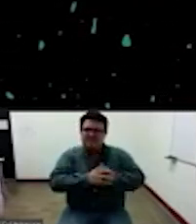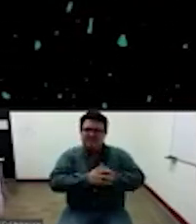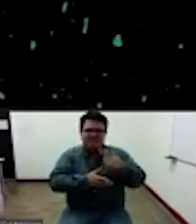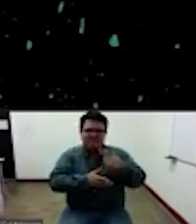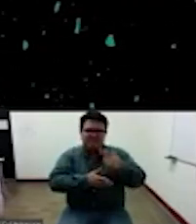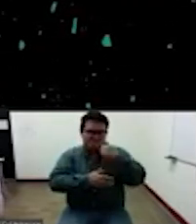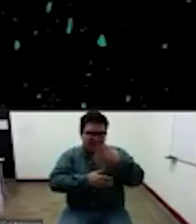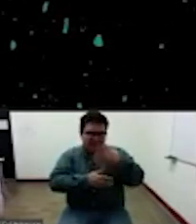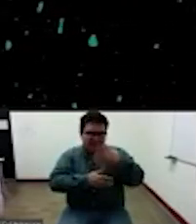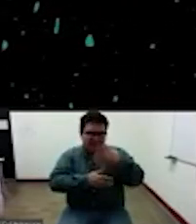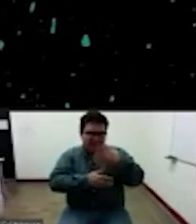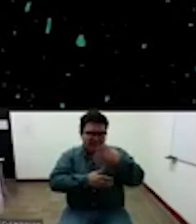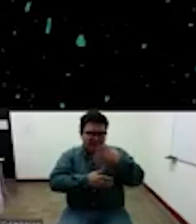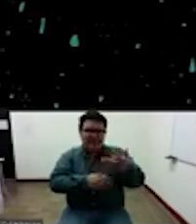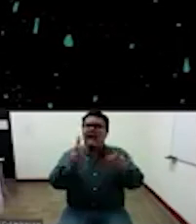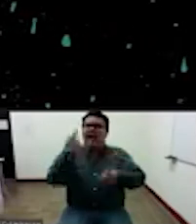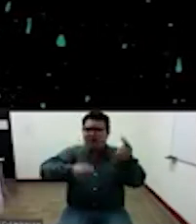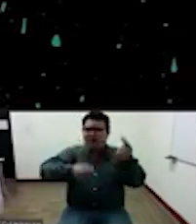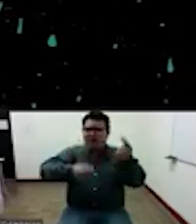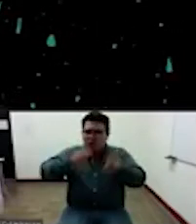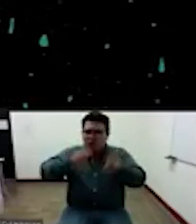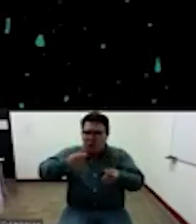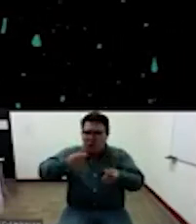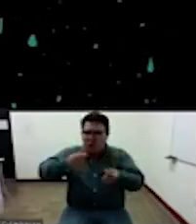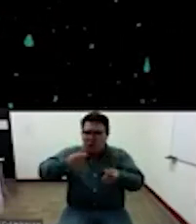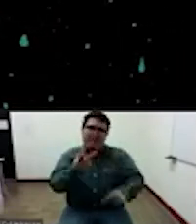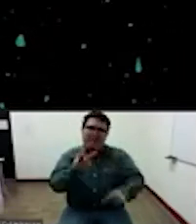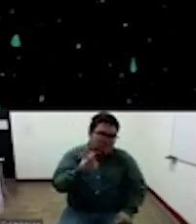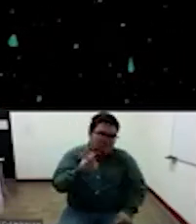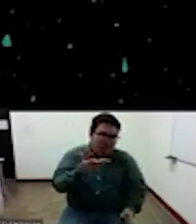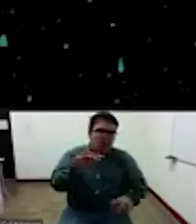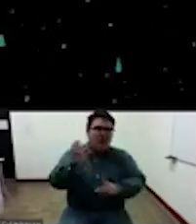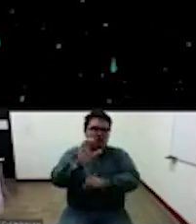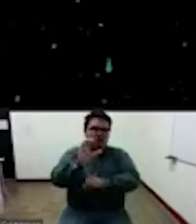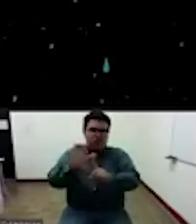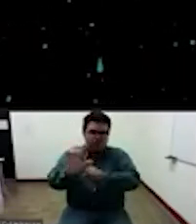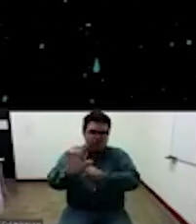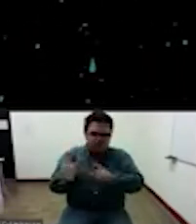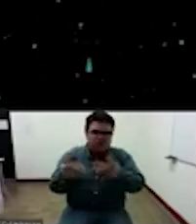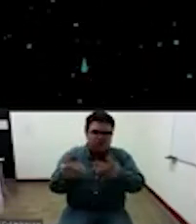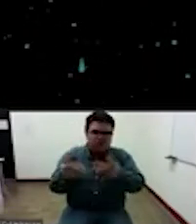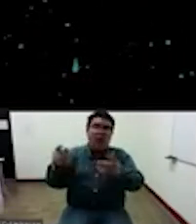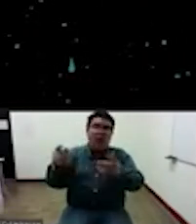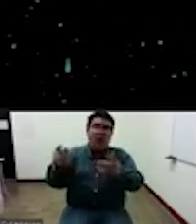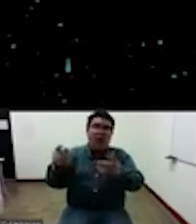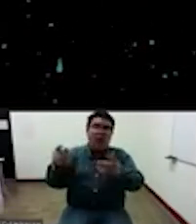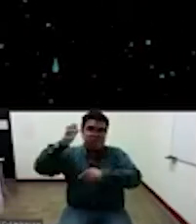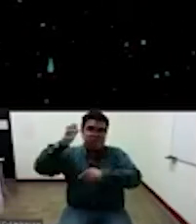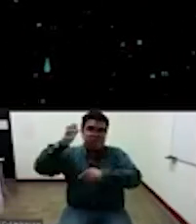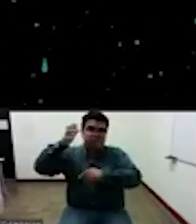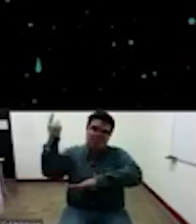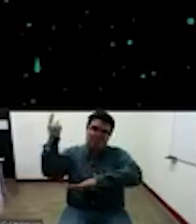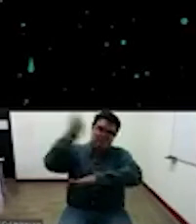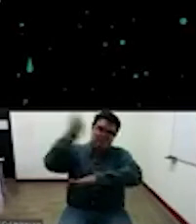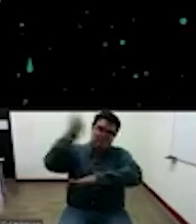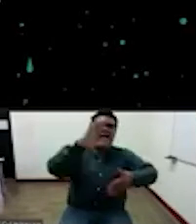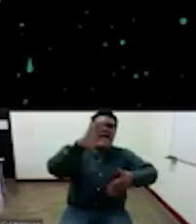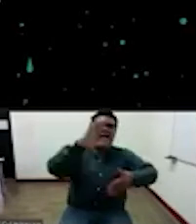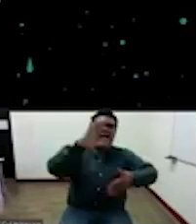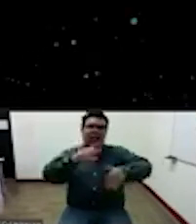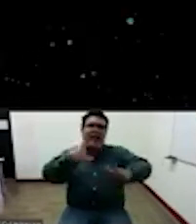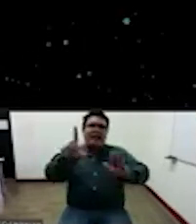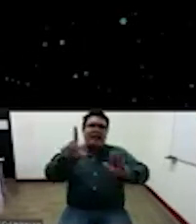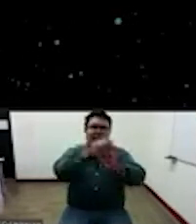económico un sistema cultural que fue impuesto trajeron digamos una serie de leyes